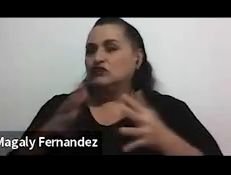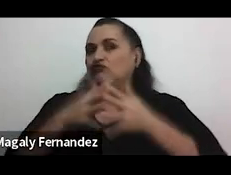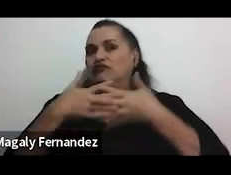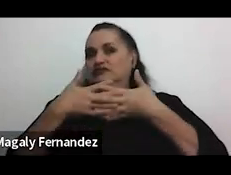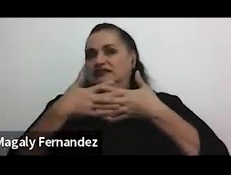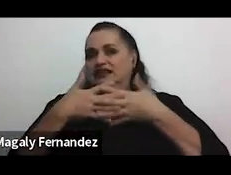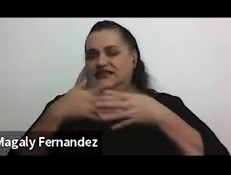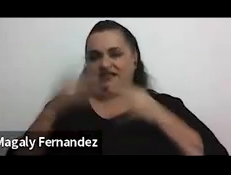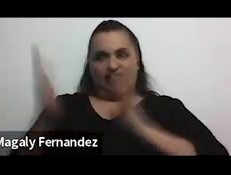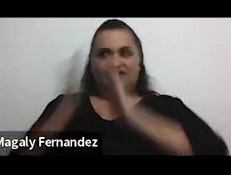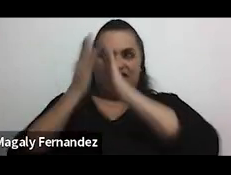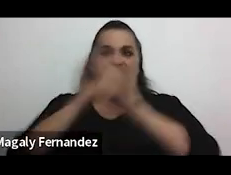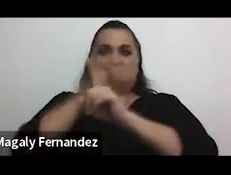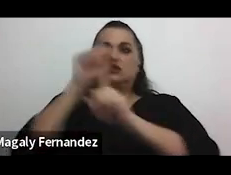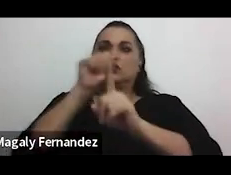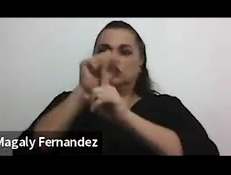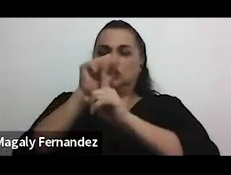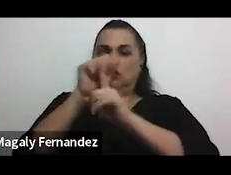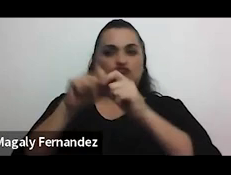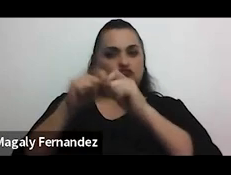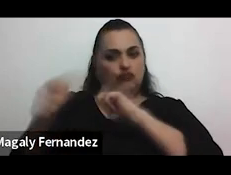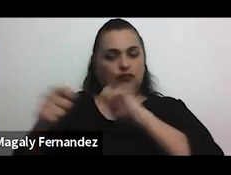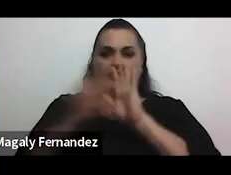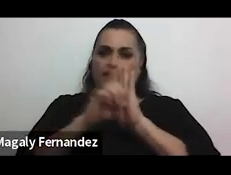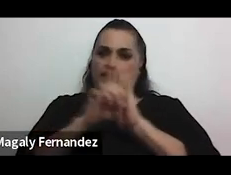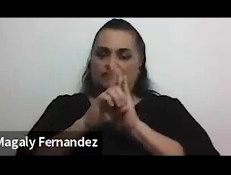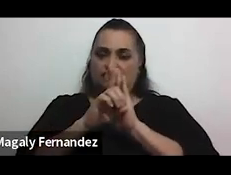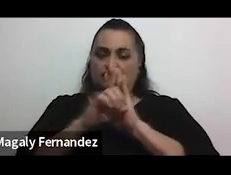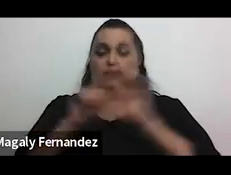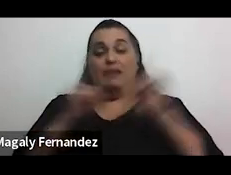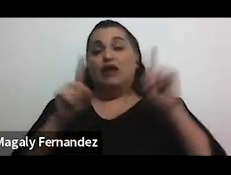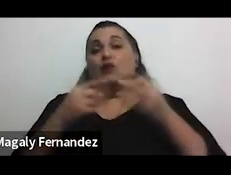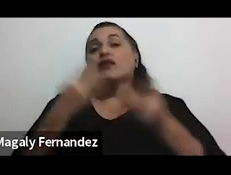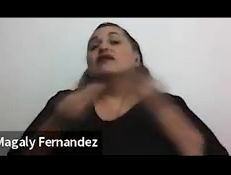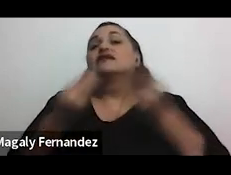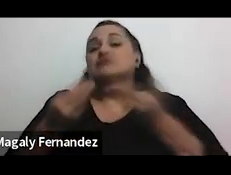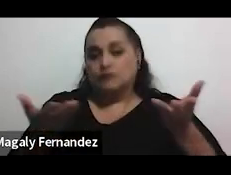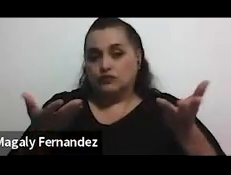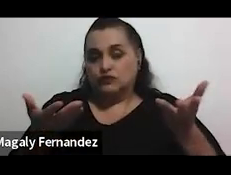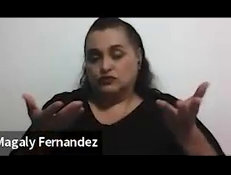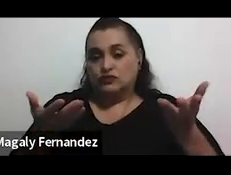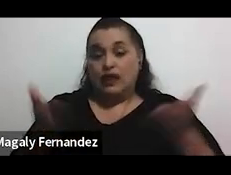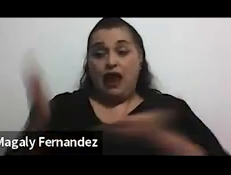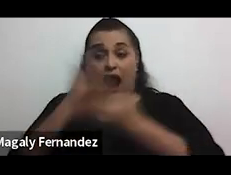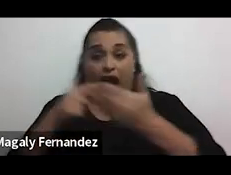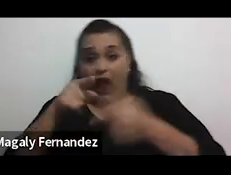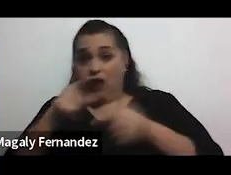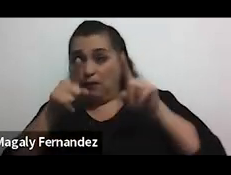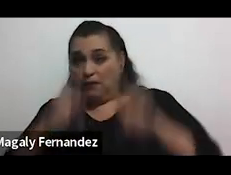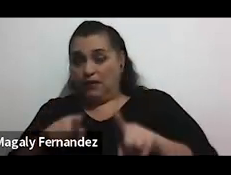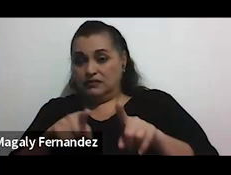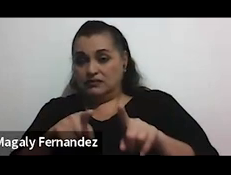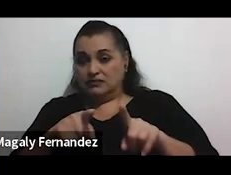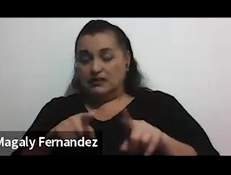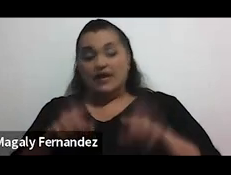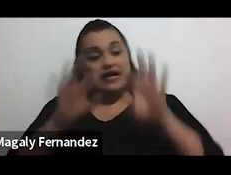a las situaciones de violación de derechos pero bueno ¿qué podemos hacer cuando algo de eso sucede? creo que